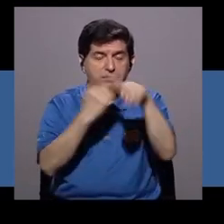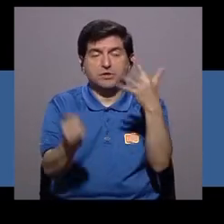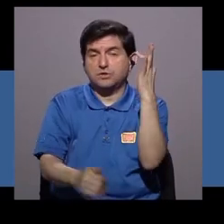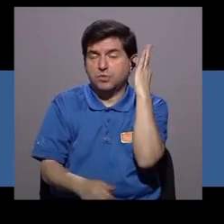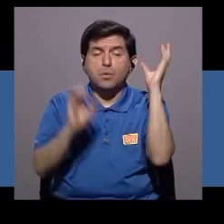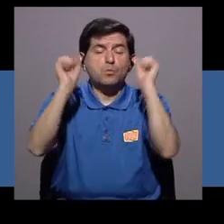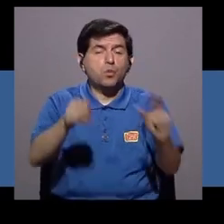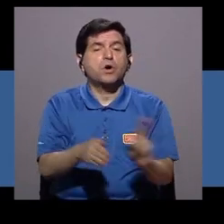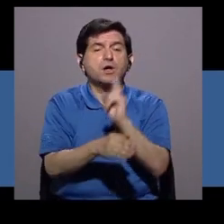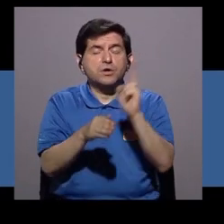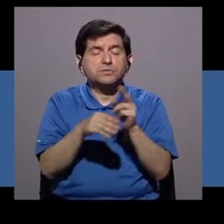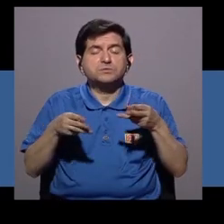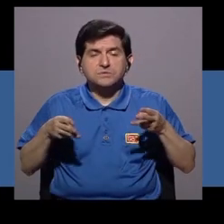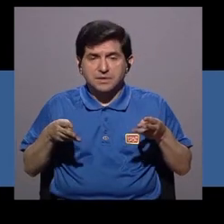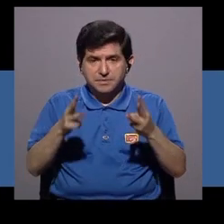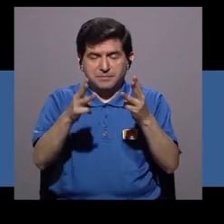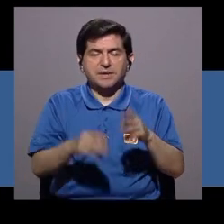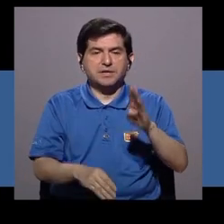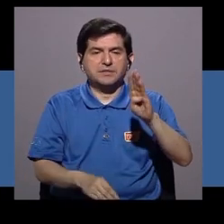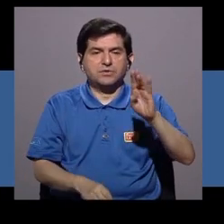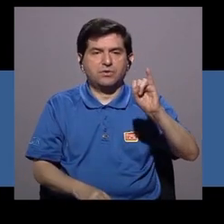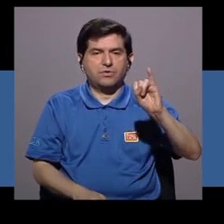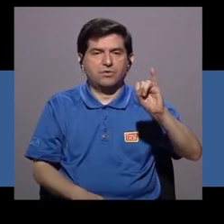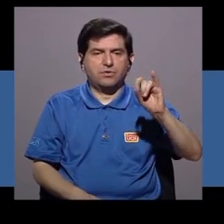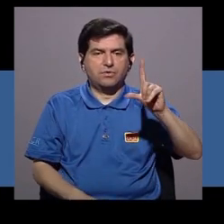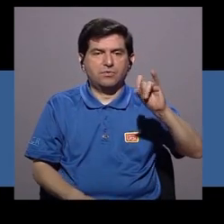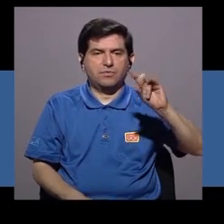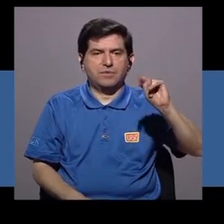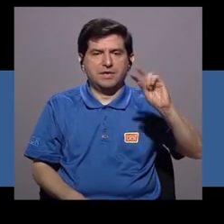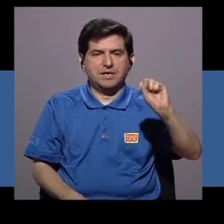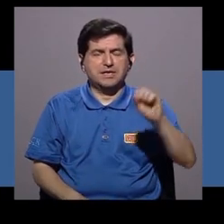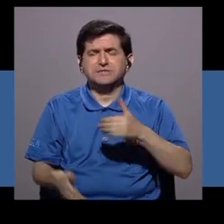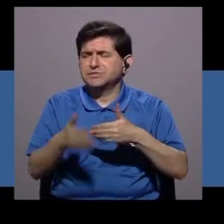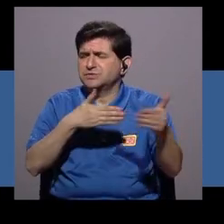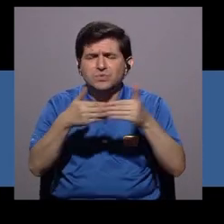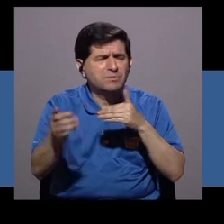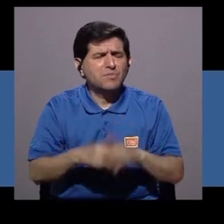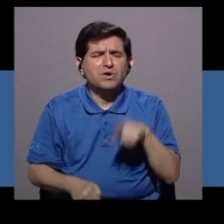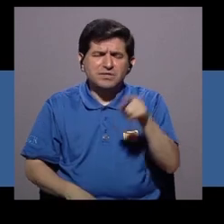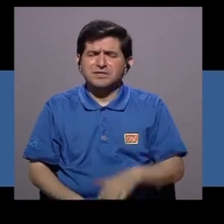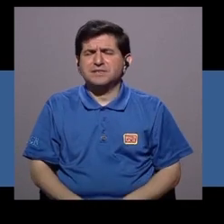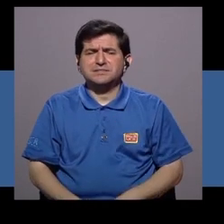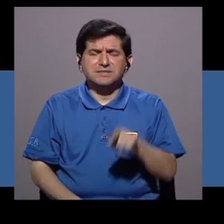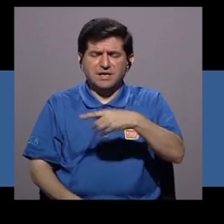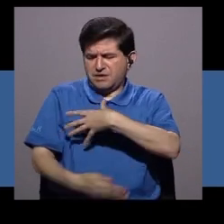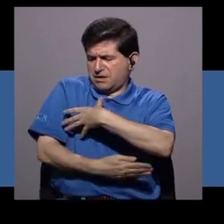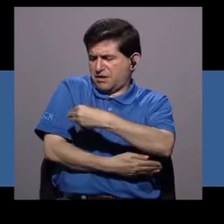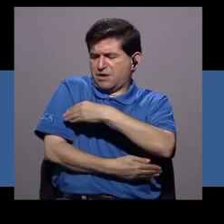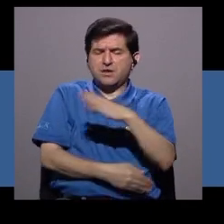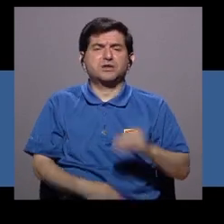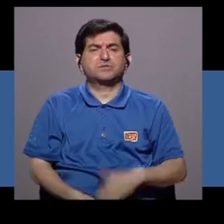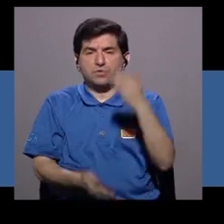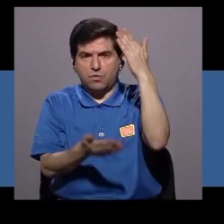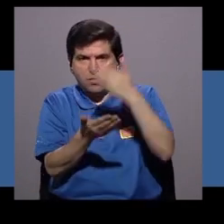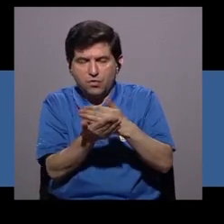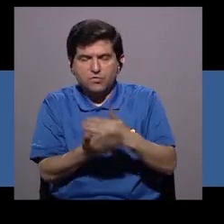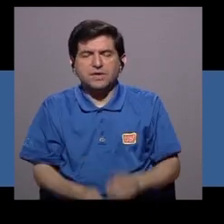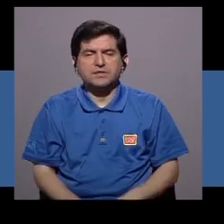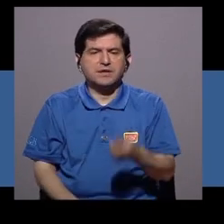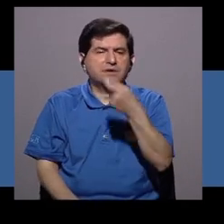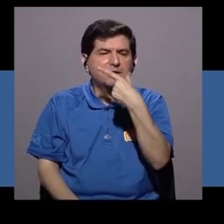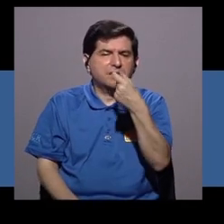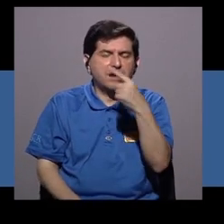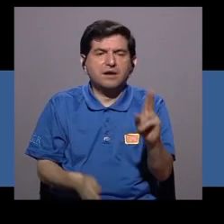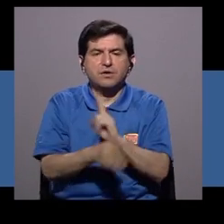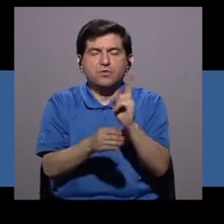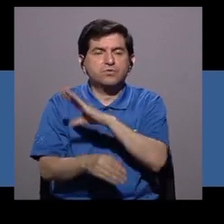estén. Eso no hay, incluso si están en lactancia, incluso si acaban de dejar los anticonceptivos, o si están casi cercanas a la menopausia.